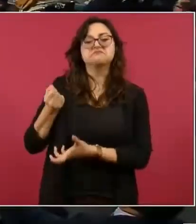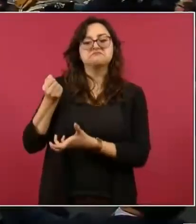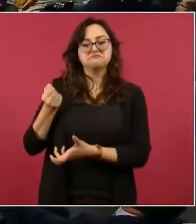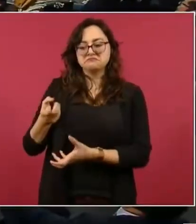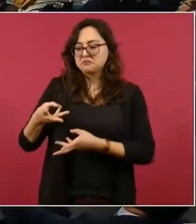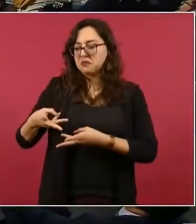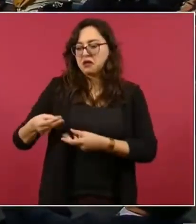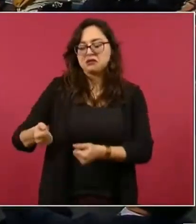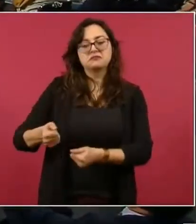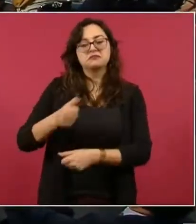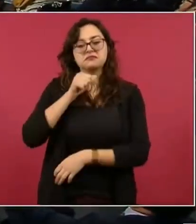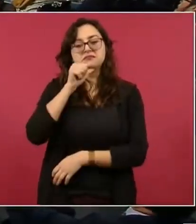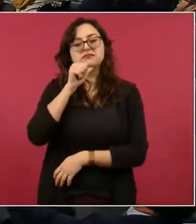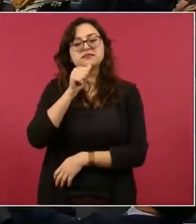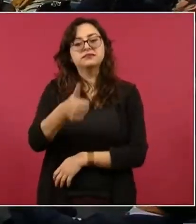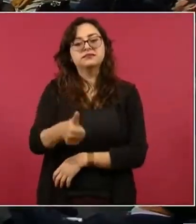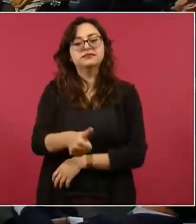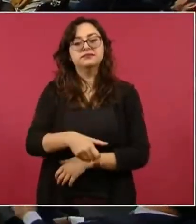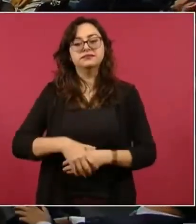No, porque